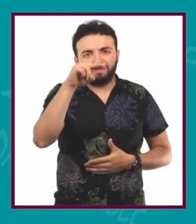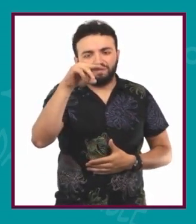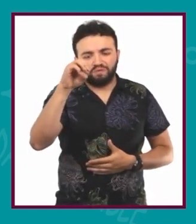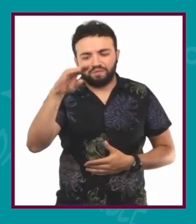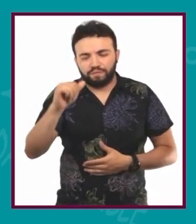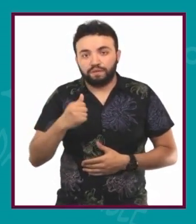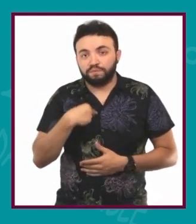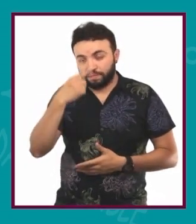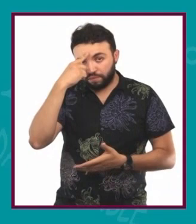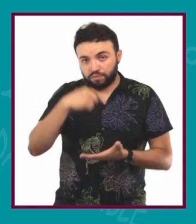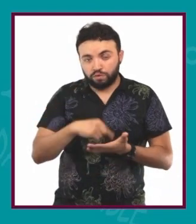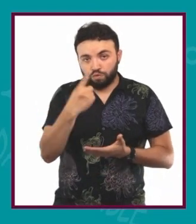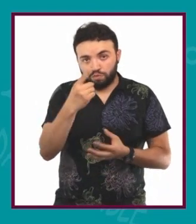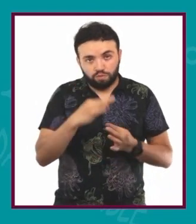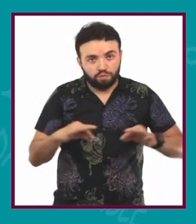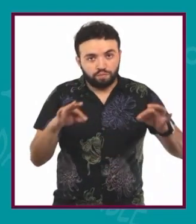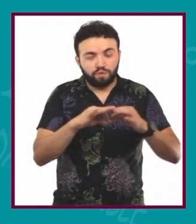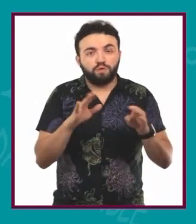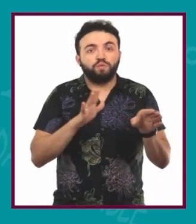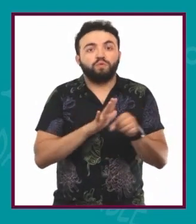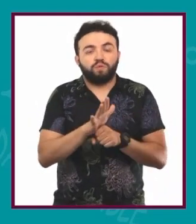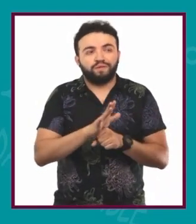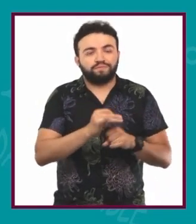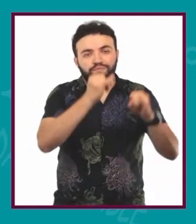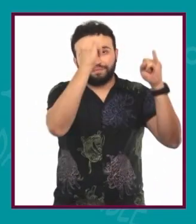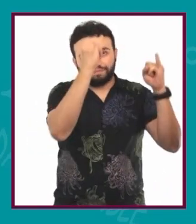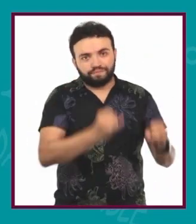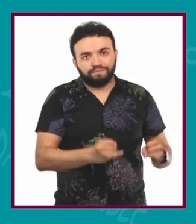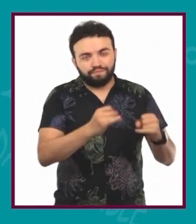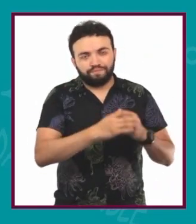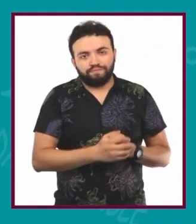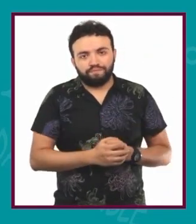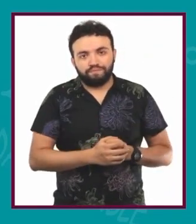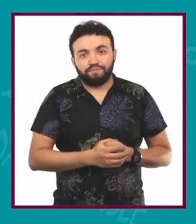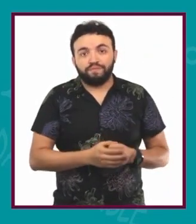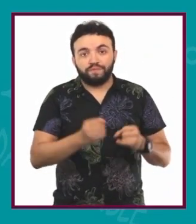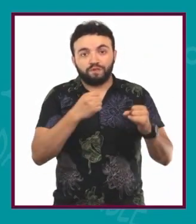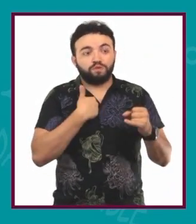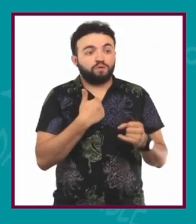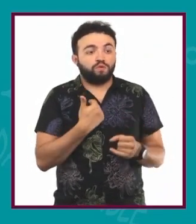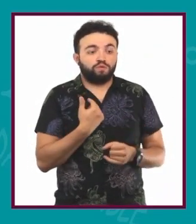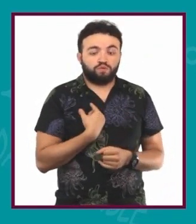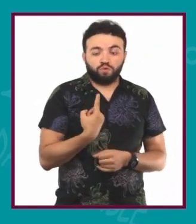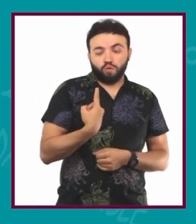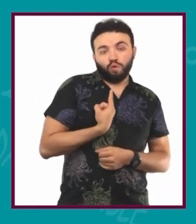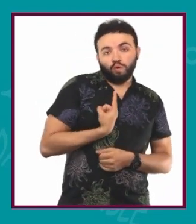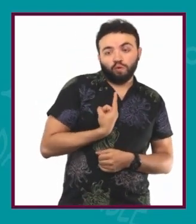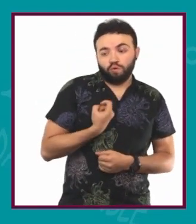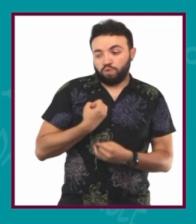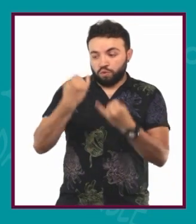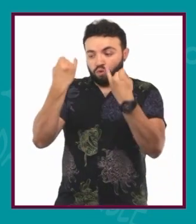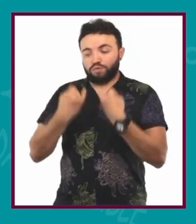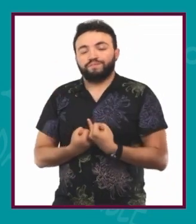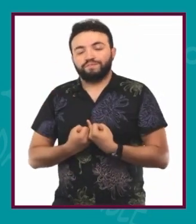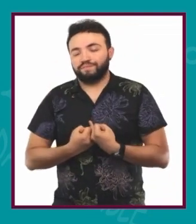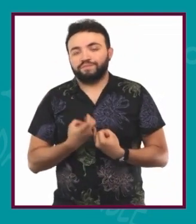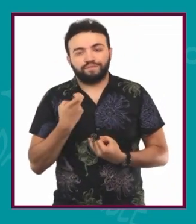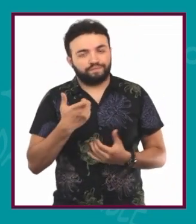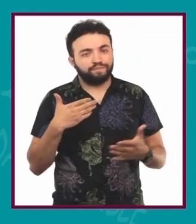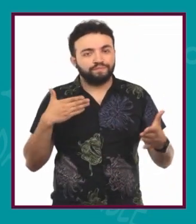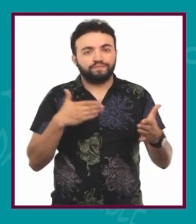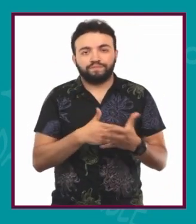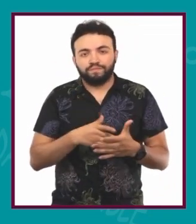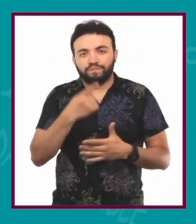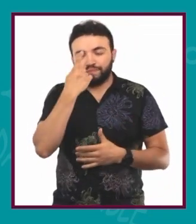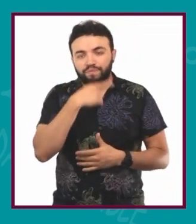Me parece que uno muy importante es el individualismo. El individualismo es un gran obstáculo para la autonomía de pensamiento. Otro que